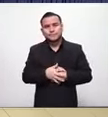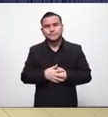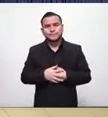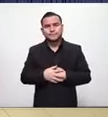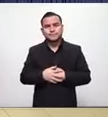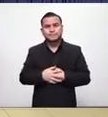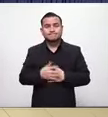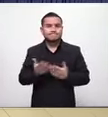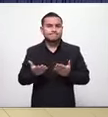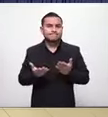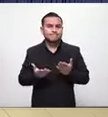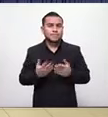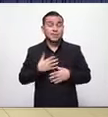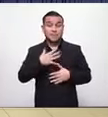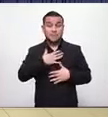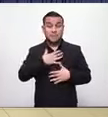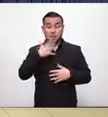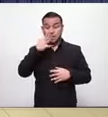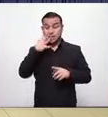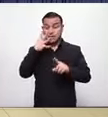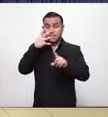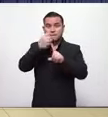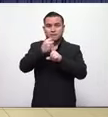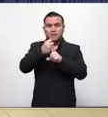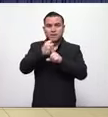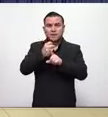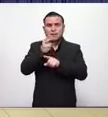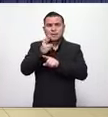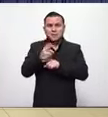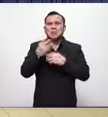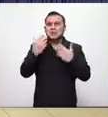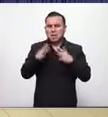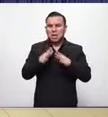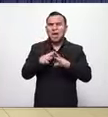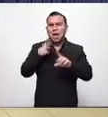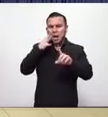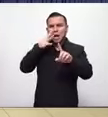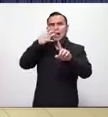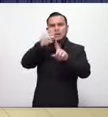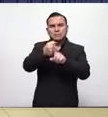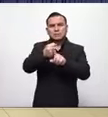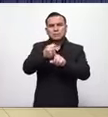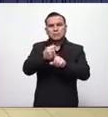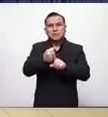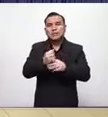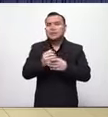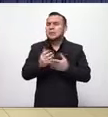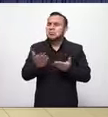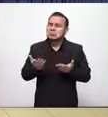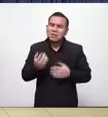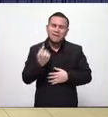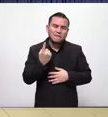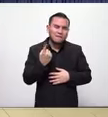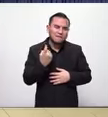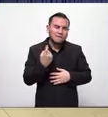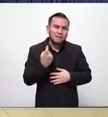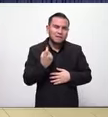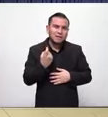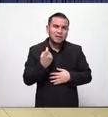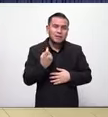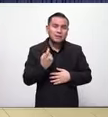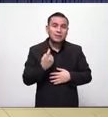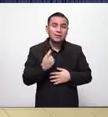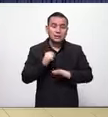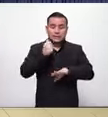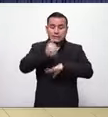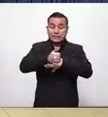hay objetivos que si hemos logrado no hemos logrado una ley